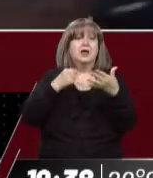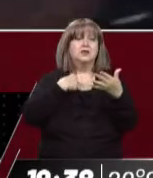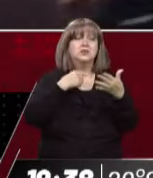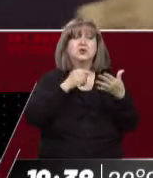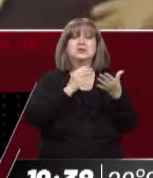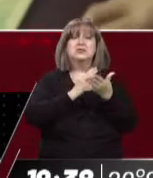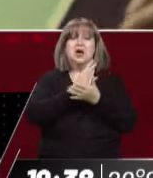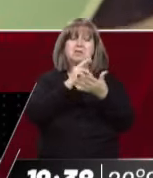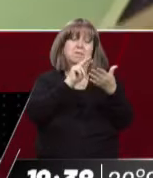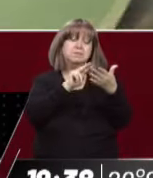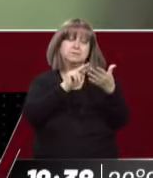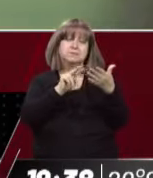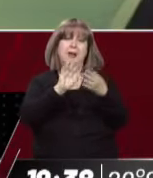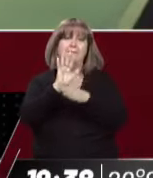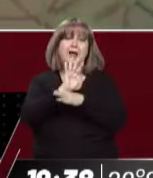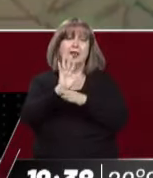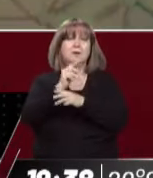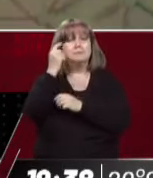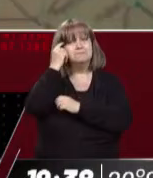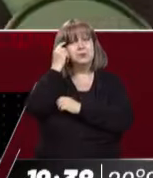suyas ideas.